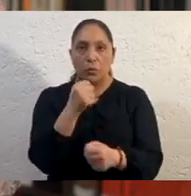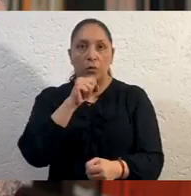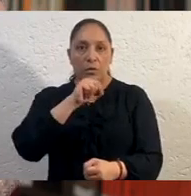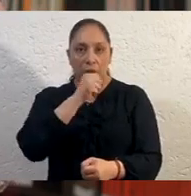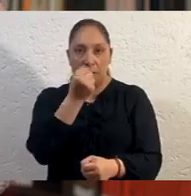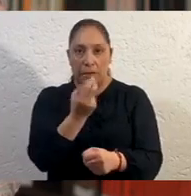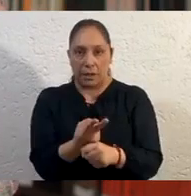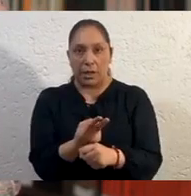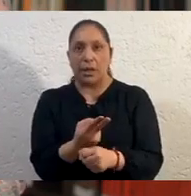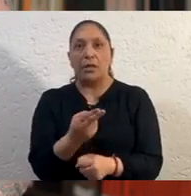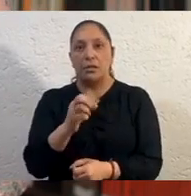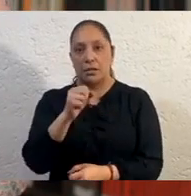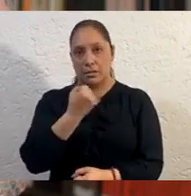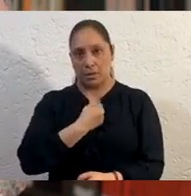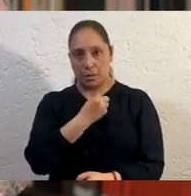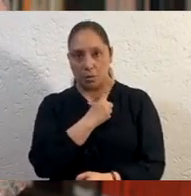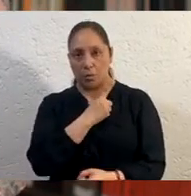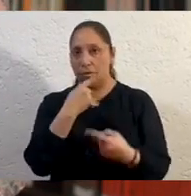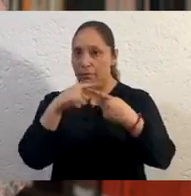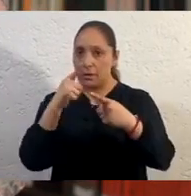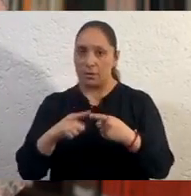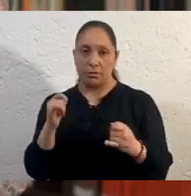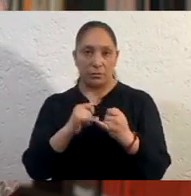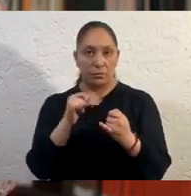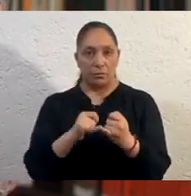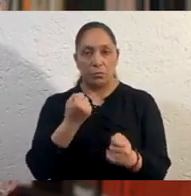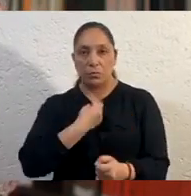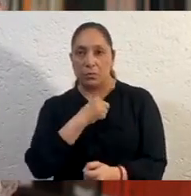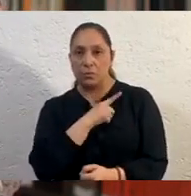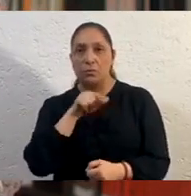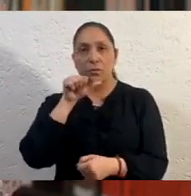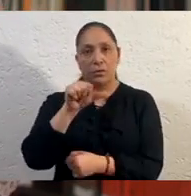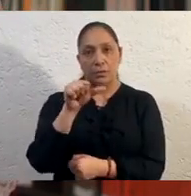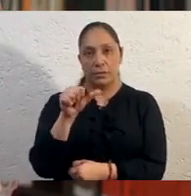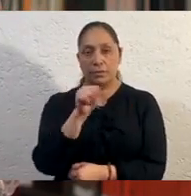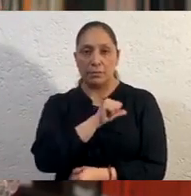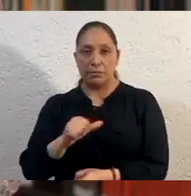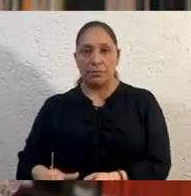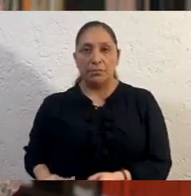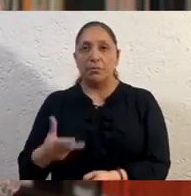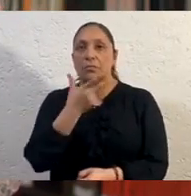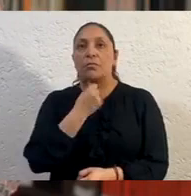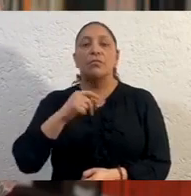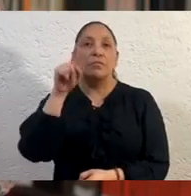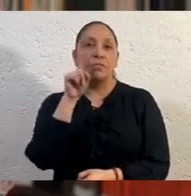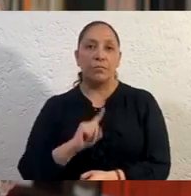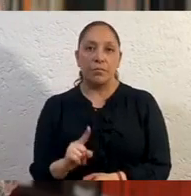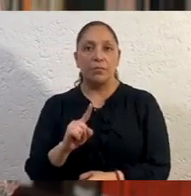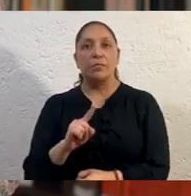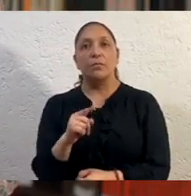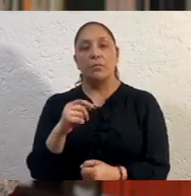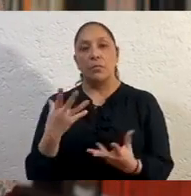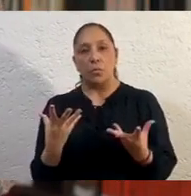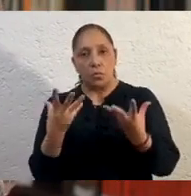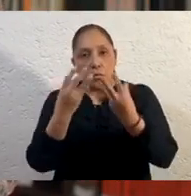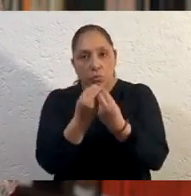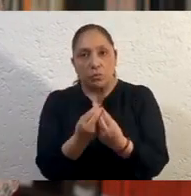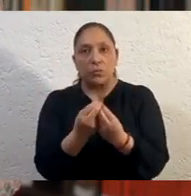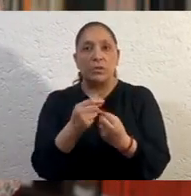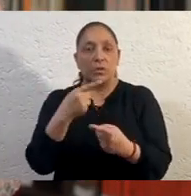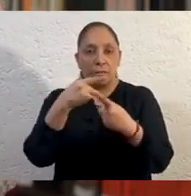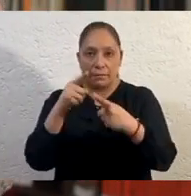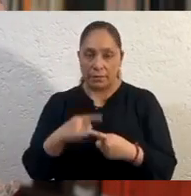México, con los Institutos Nacionales de Salud, con los 16 alcaldes y alcaldesas y con la asesoría de diversos